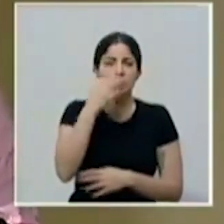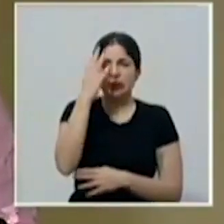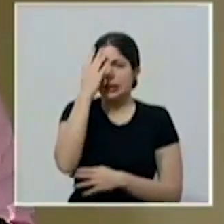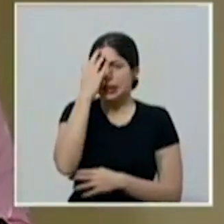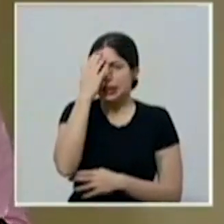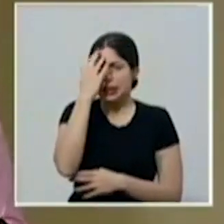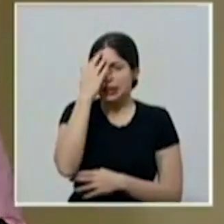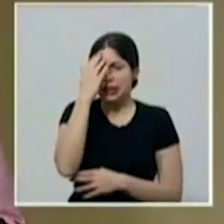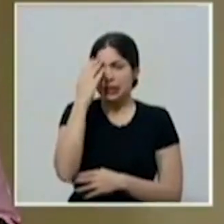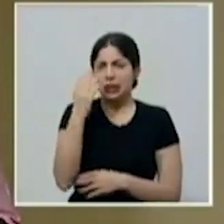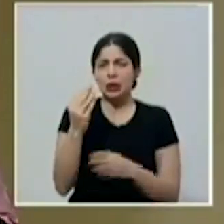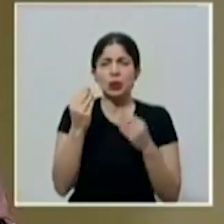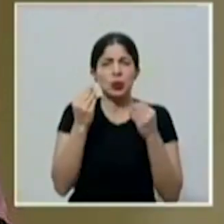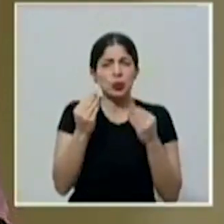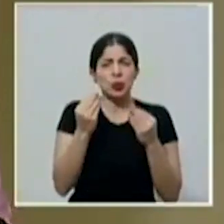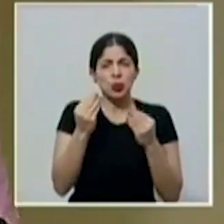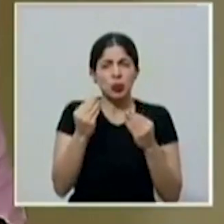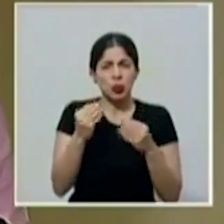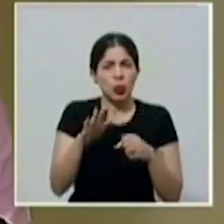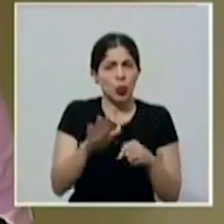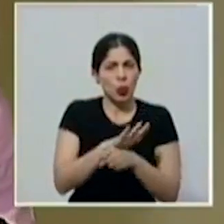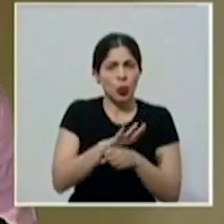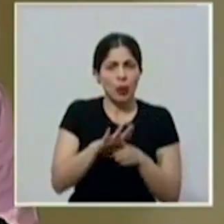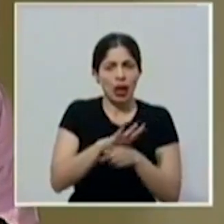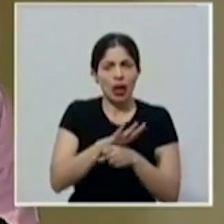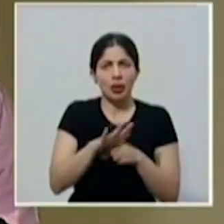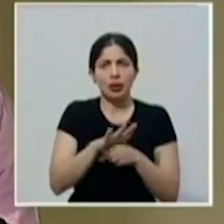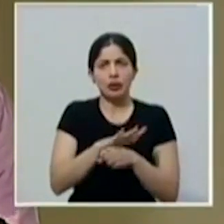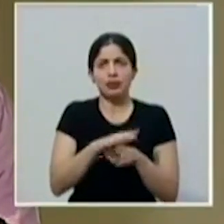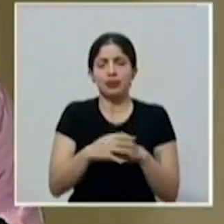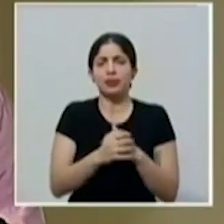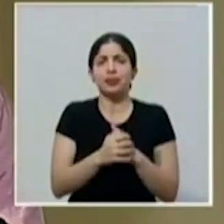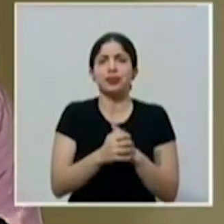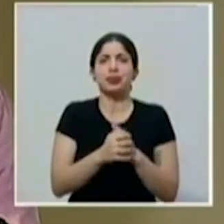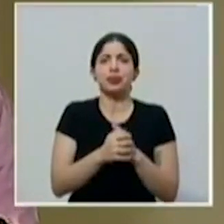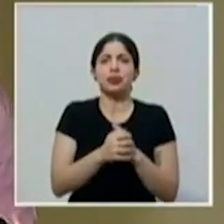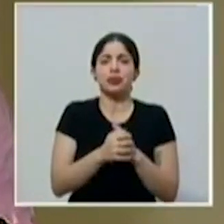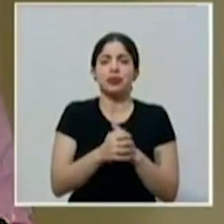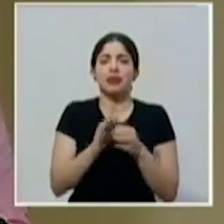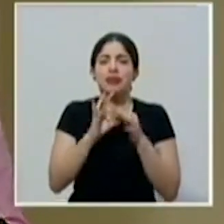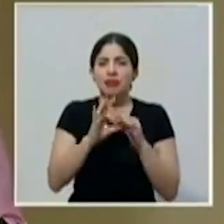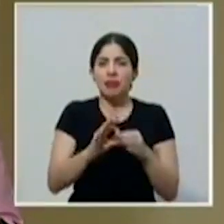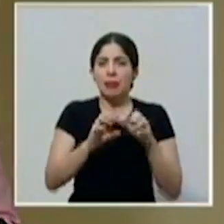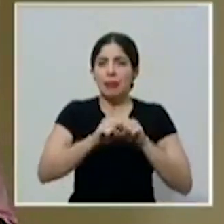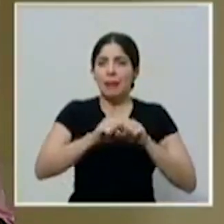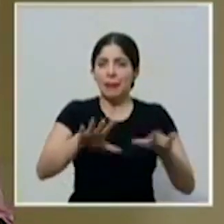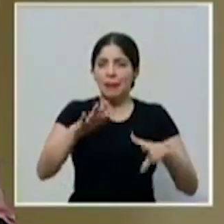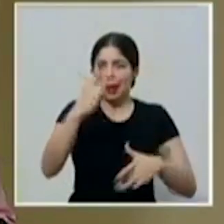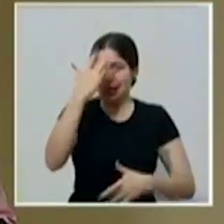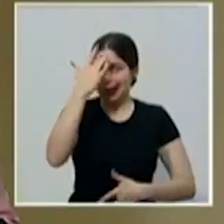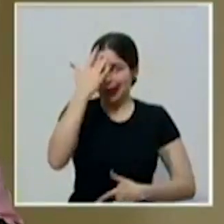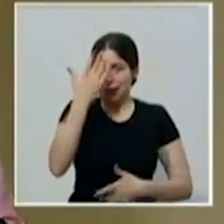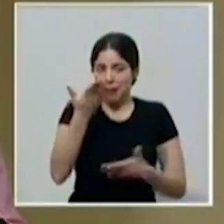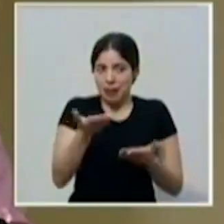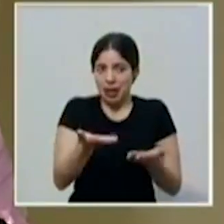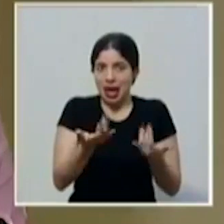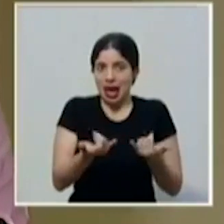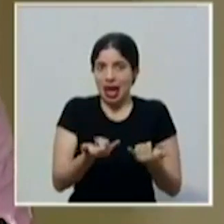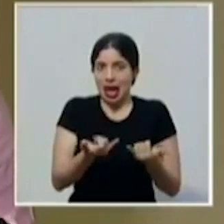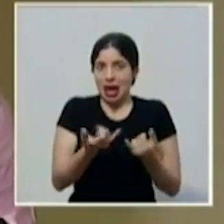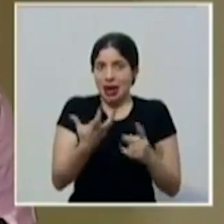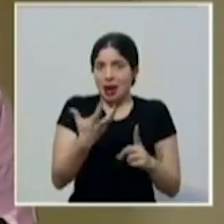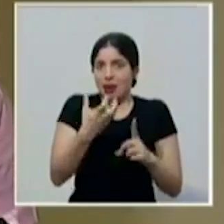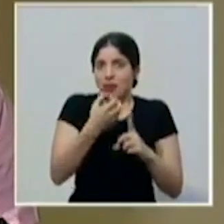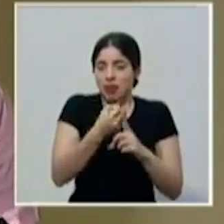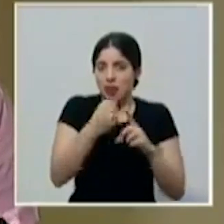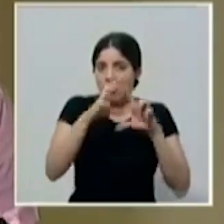y muy pero muy ocupados de la pandemia que hoy ataca a